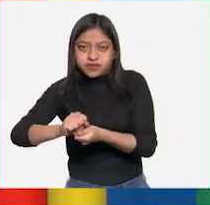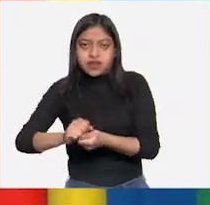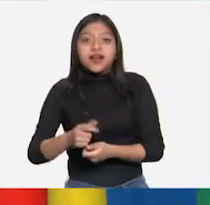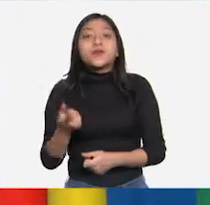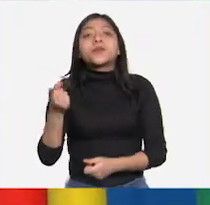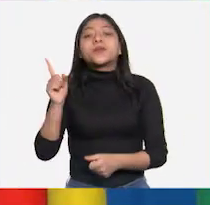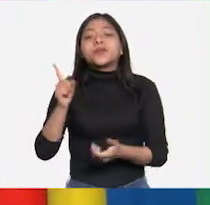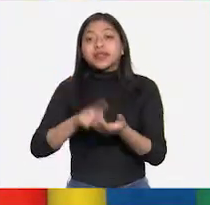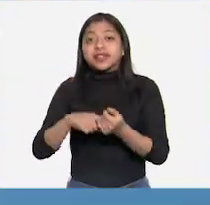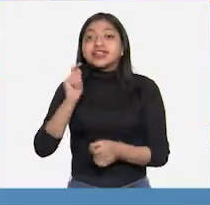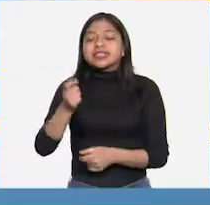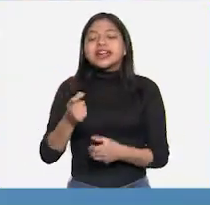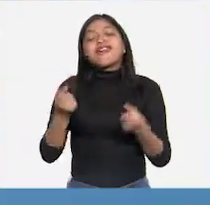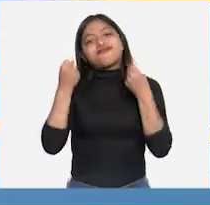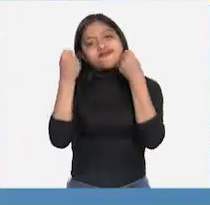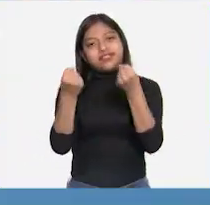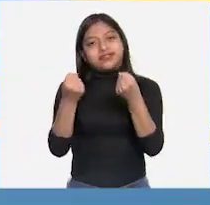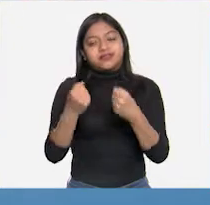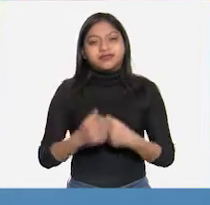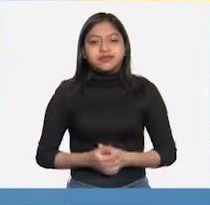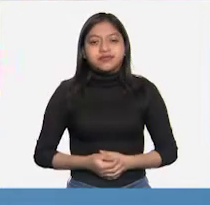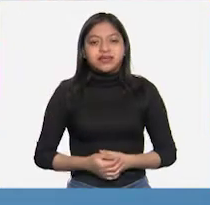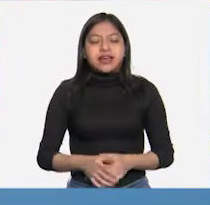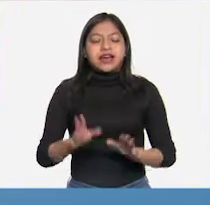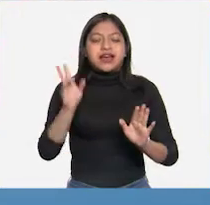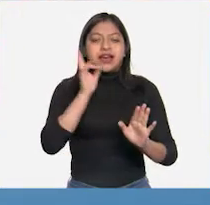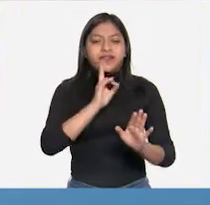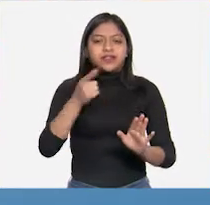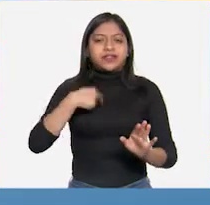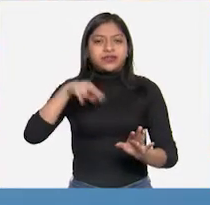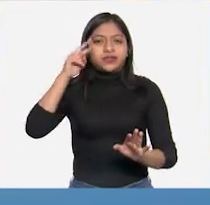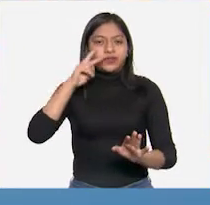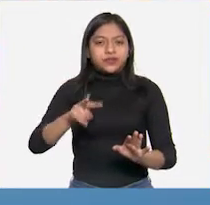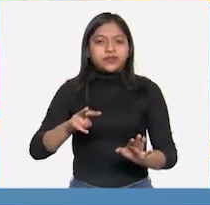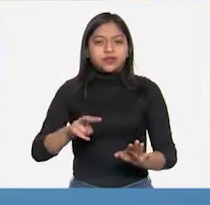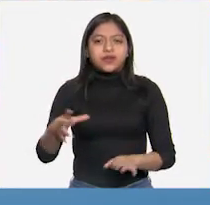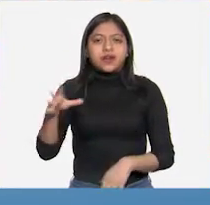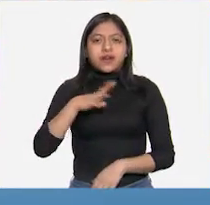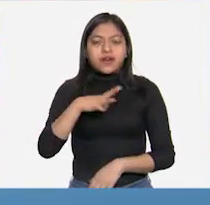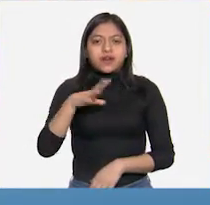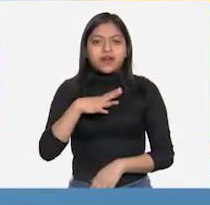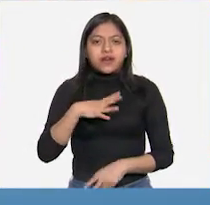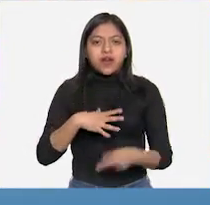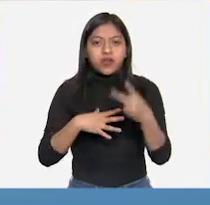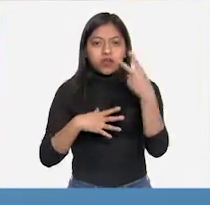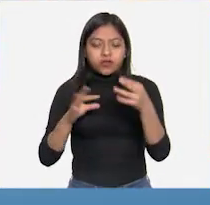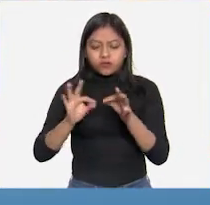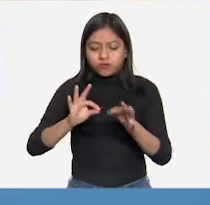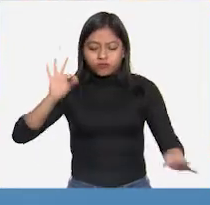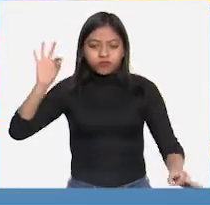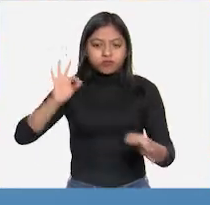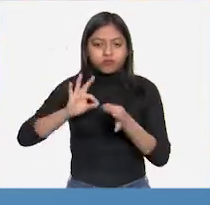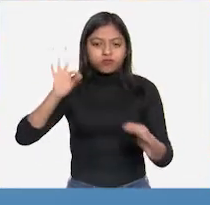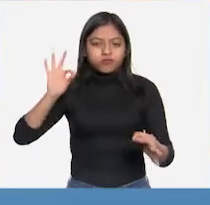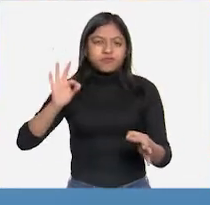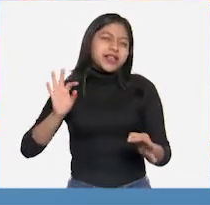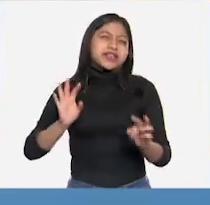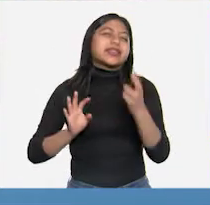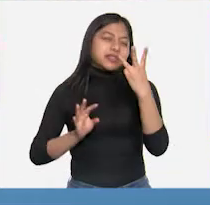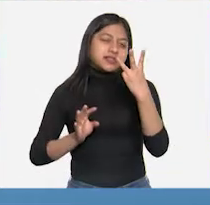fuerzas. Pero a ver, yo aquí también tengo... Tenemos dos ligas. Tres.